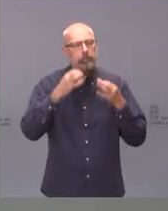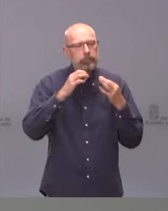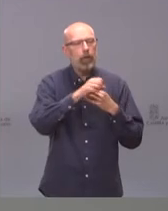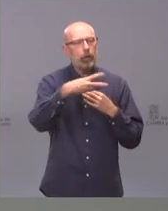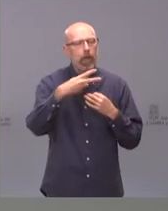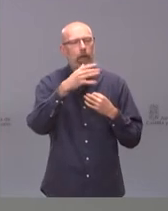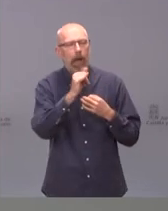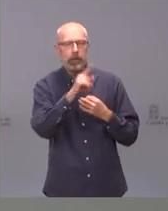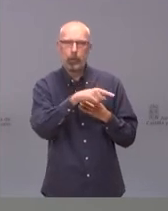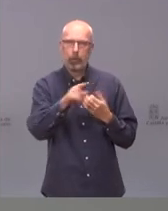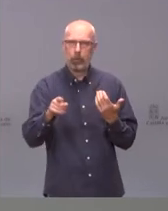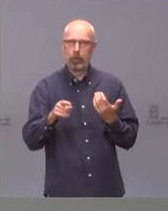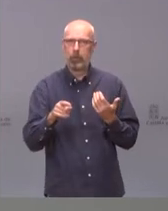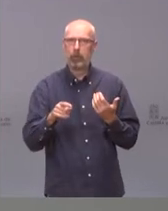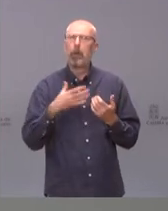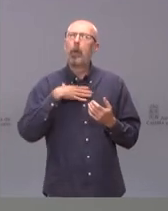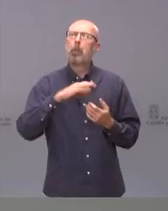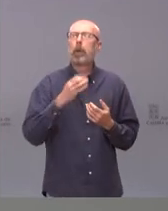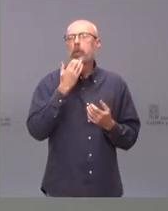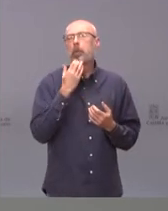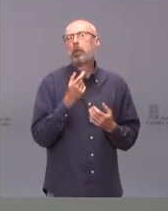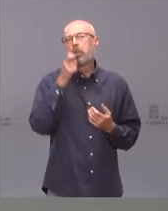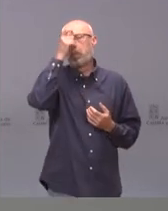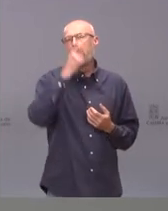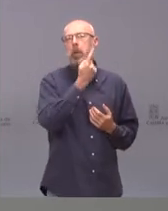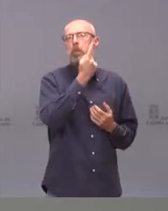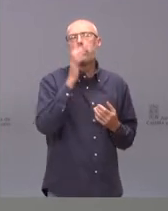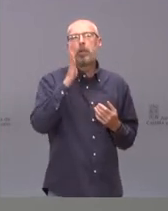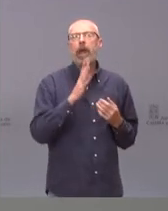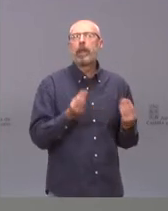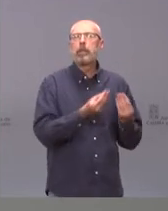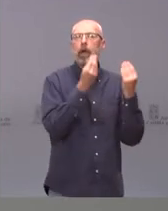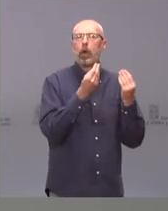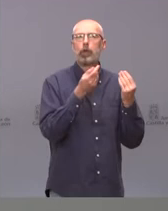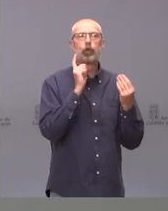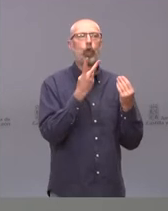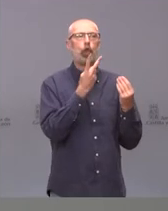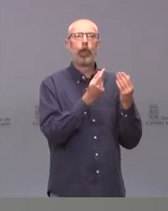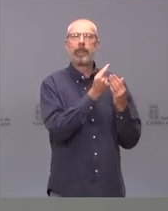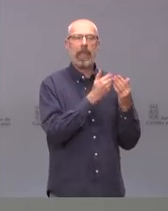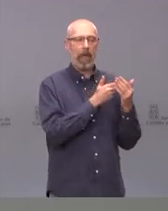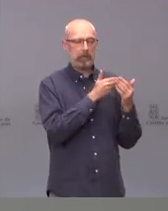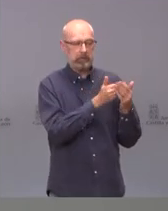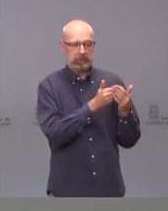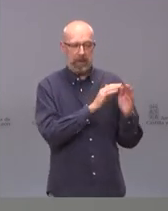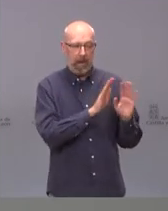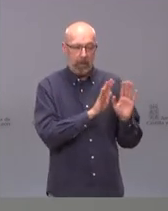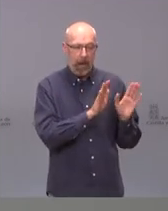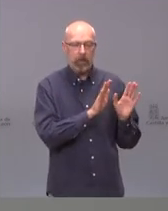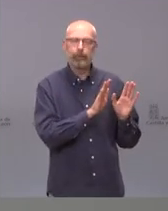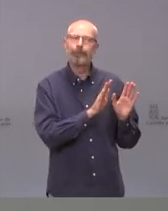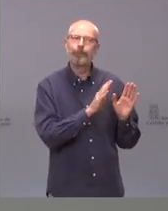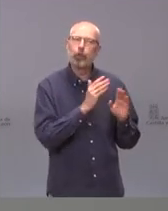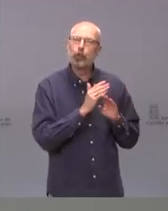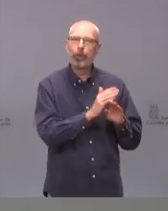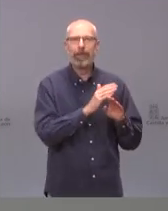Es decir, aunque veamos que hay un municipio que puede estar mejorando pero lleva solamente dos días con esa mejoría, no es suficiente para